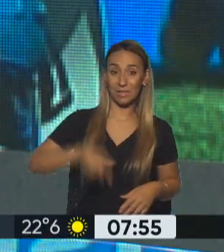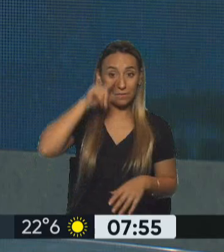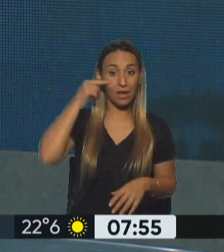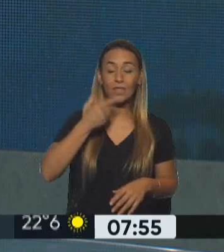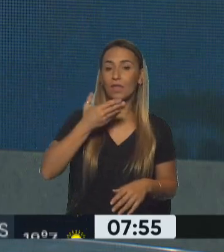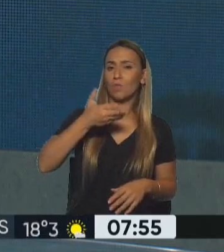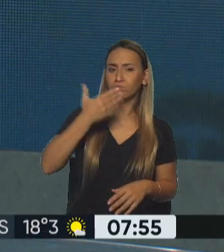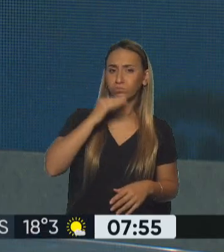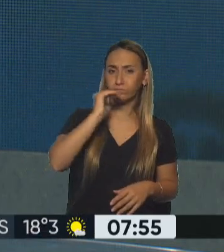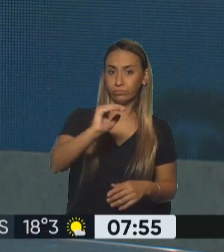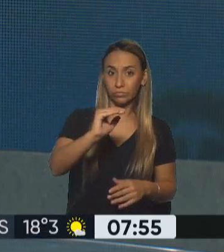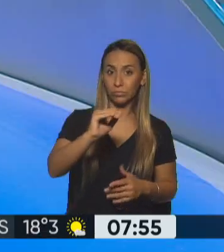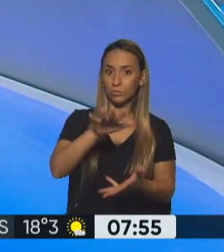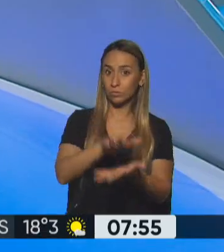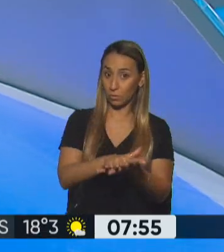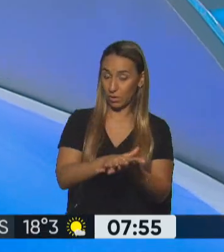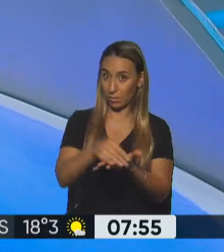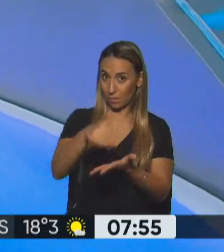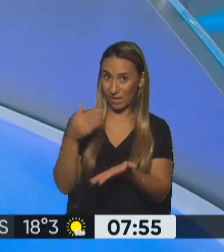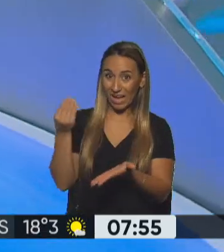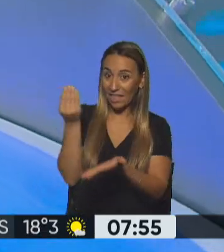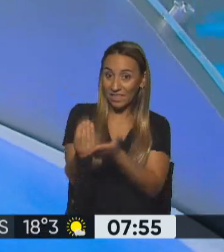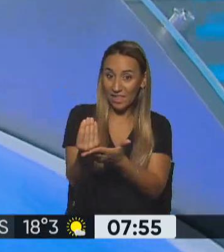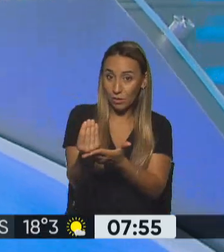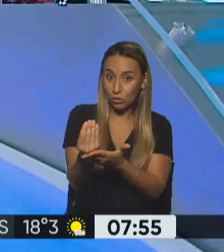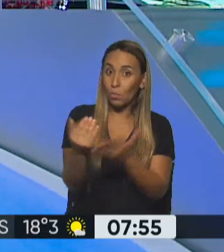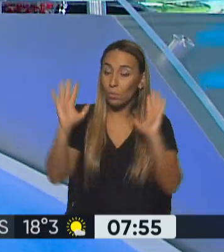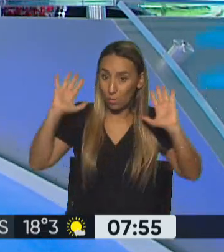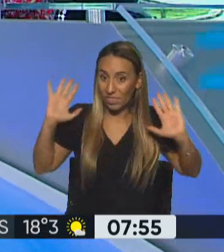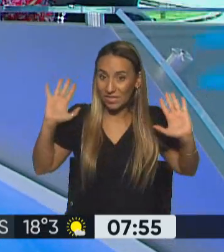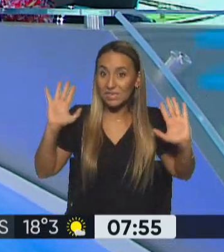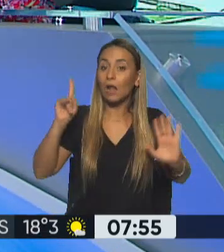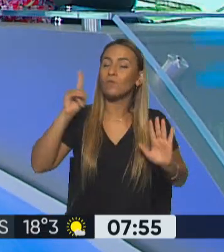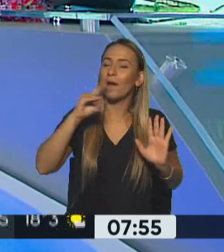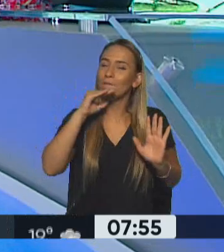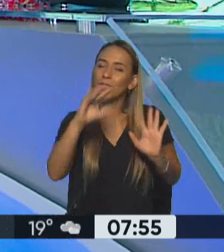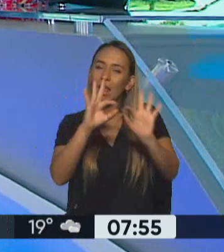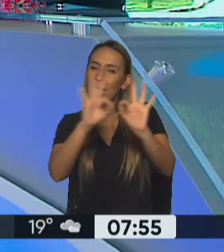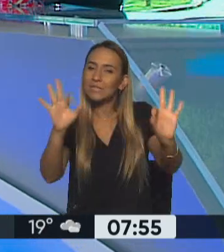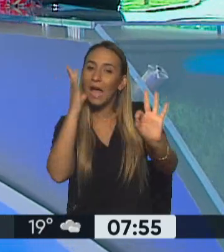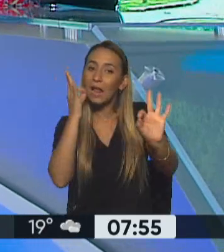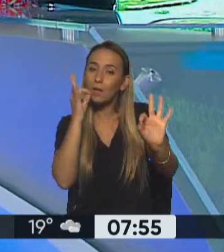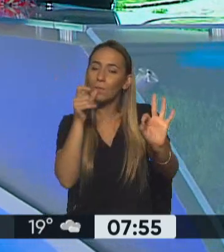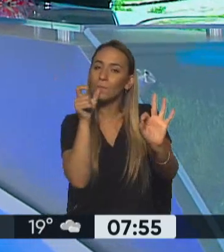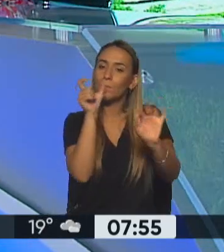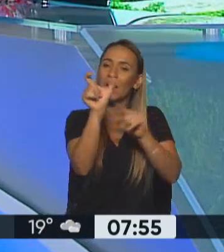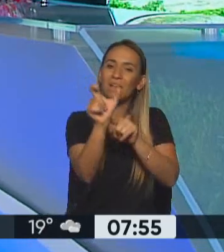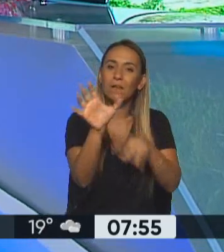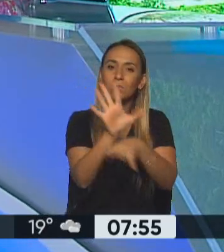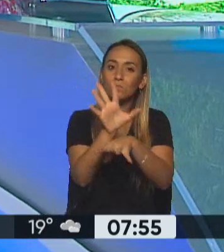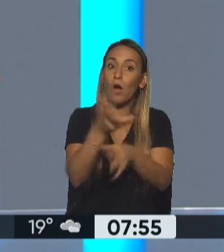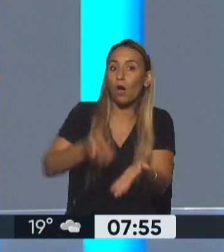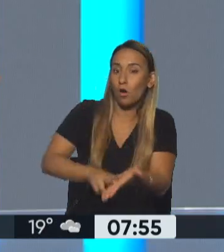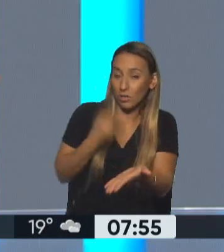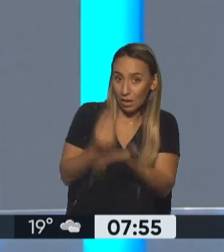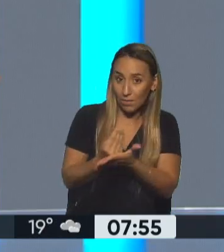respecto a la candidatura, a la posibilidad de que apareciera alguna frase que se vinculara con la palabra reelección. Bueno, este